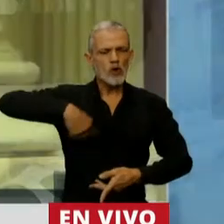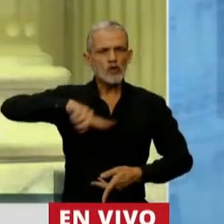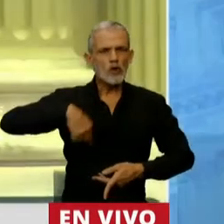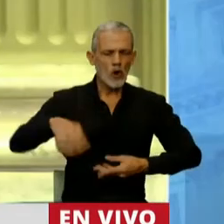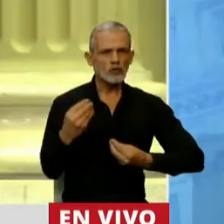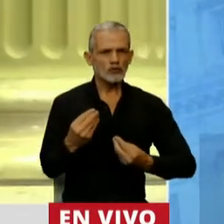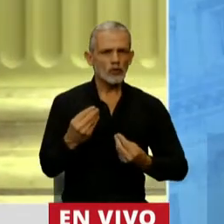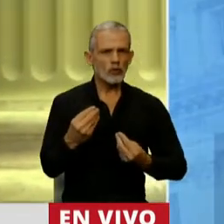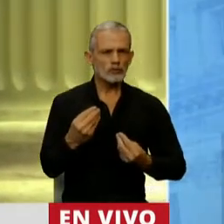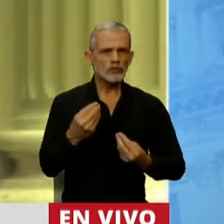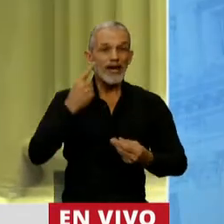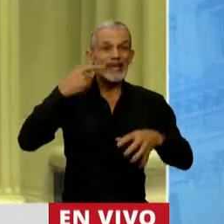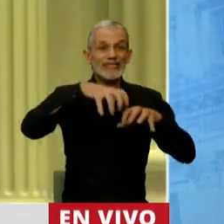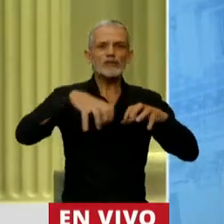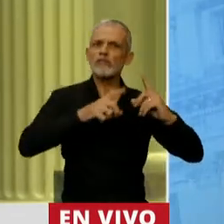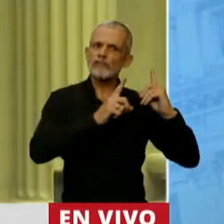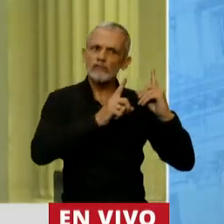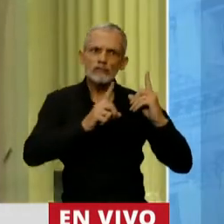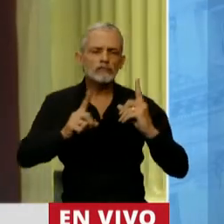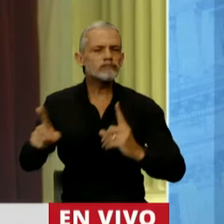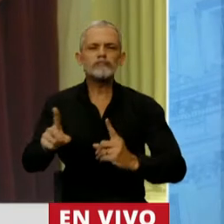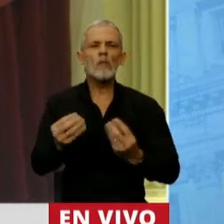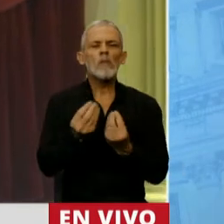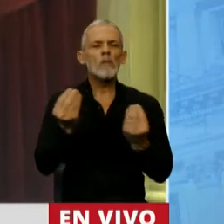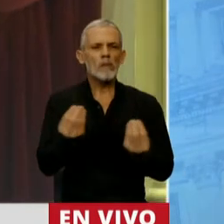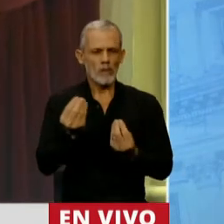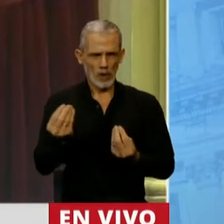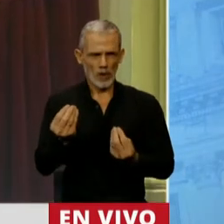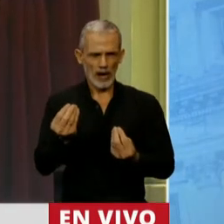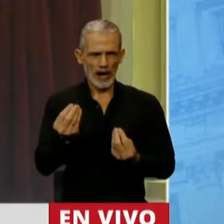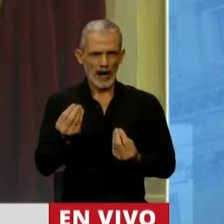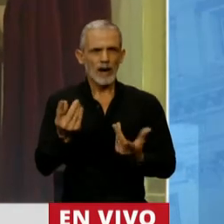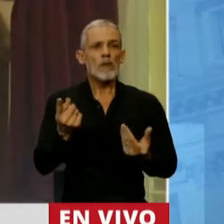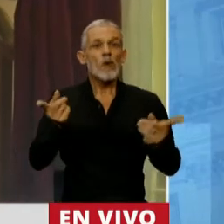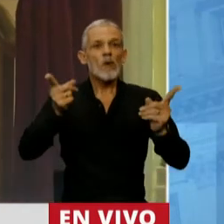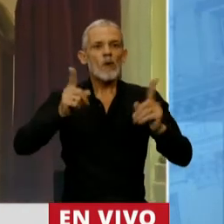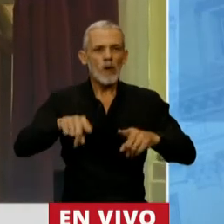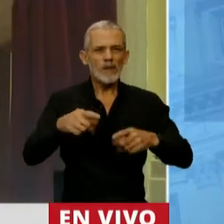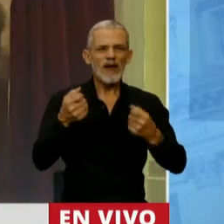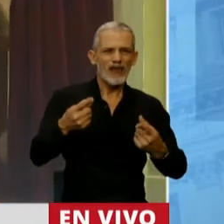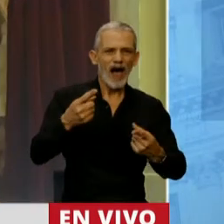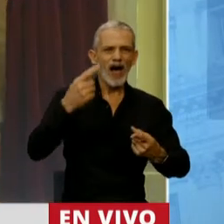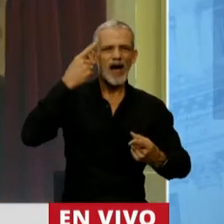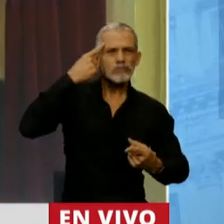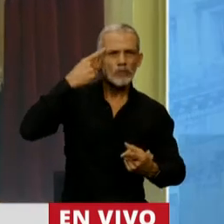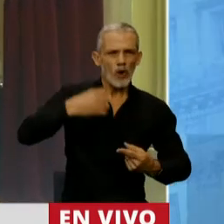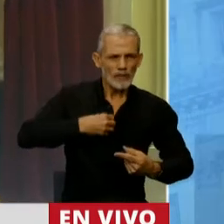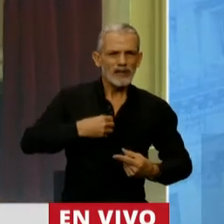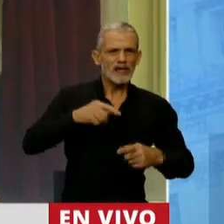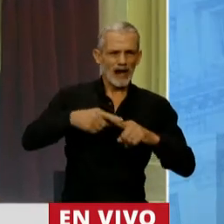se han mantenido las instituciones a partir de volver credibilidad a la política.